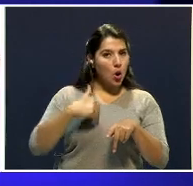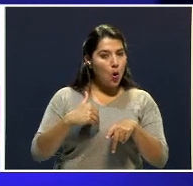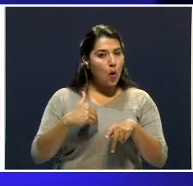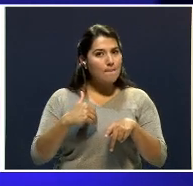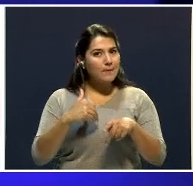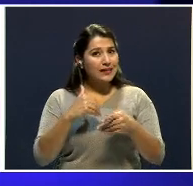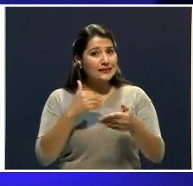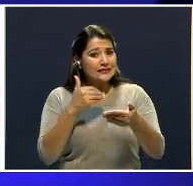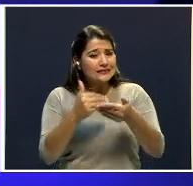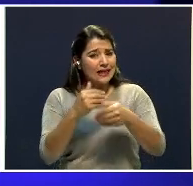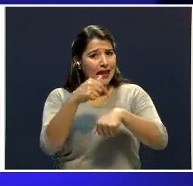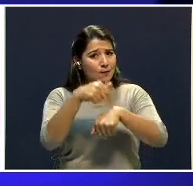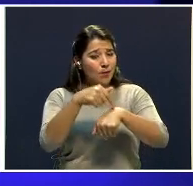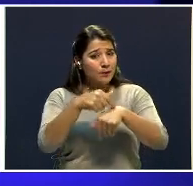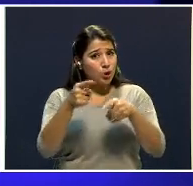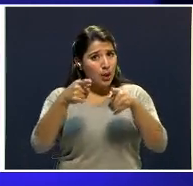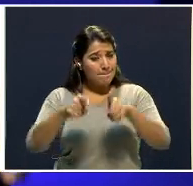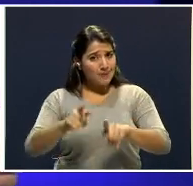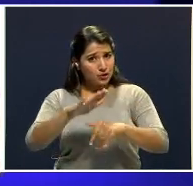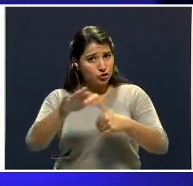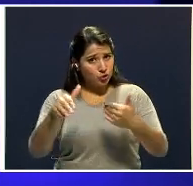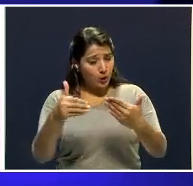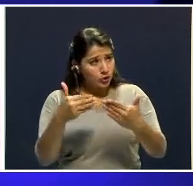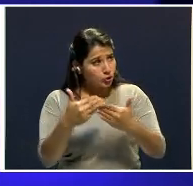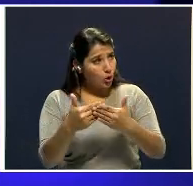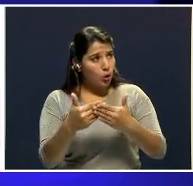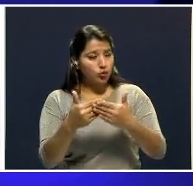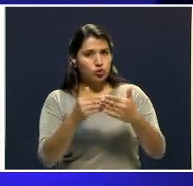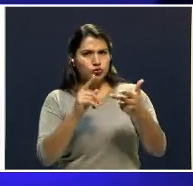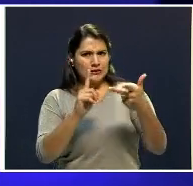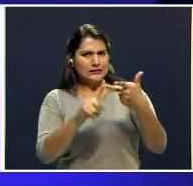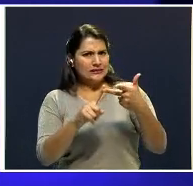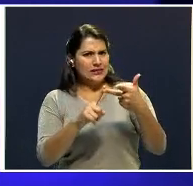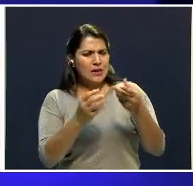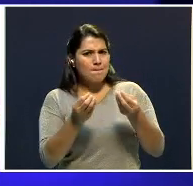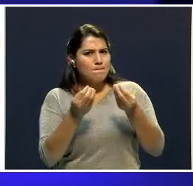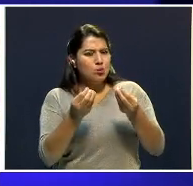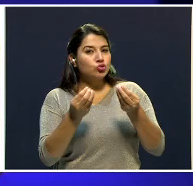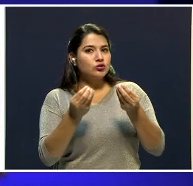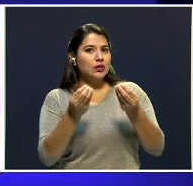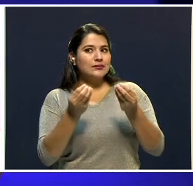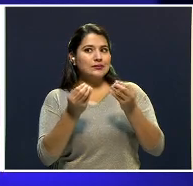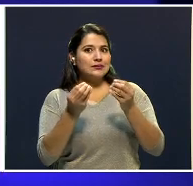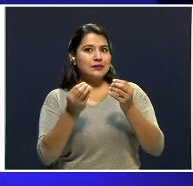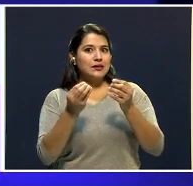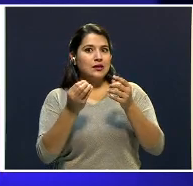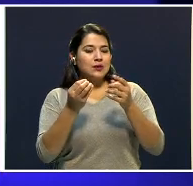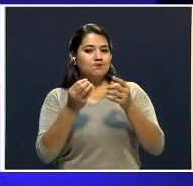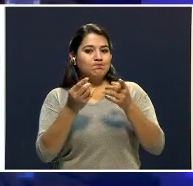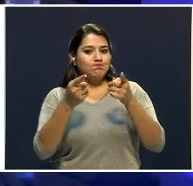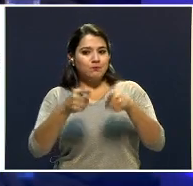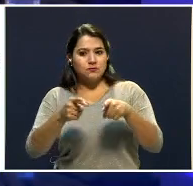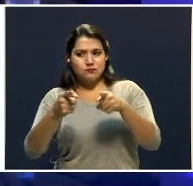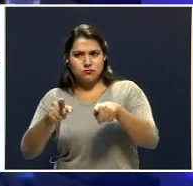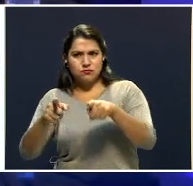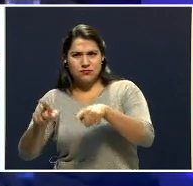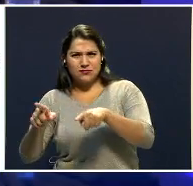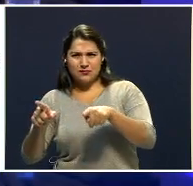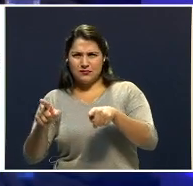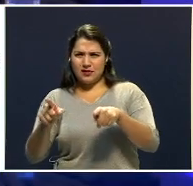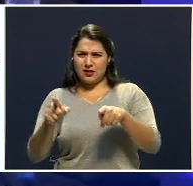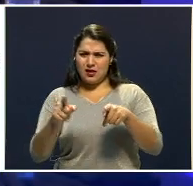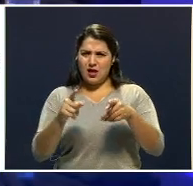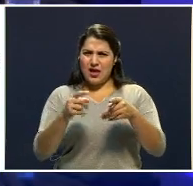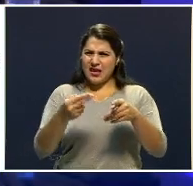a la hora y con elementos coincidentes con lo que luego... O con el hallazgo del